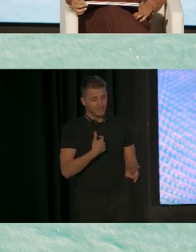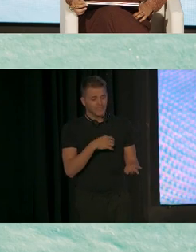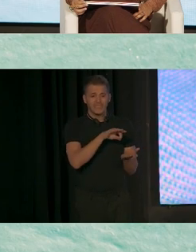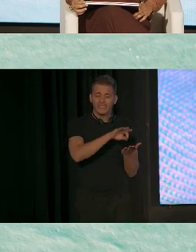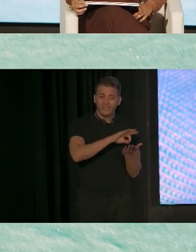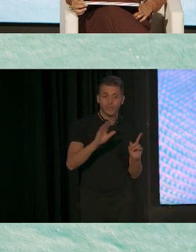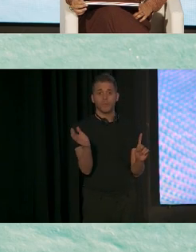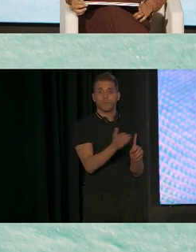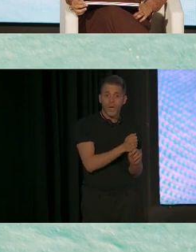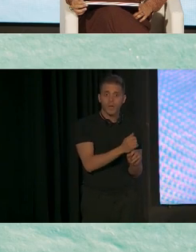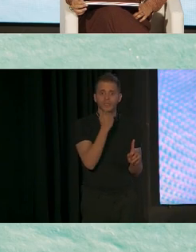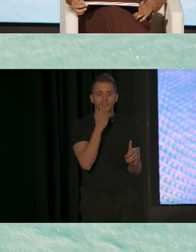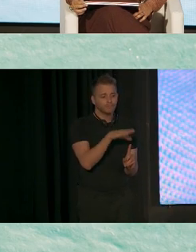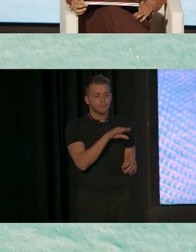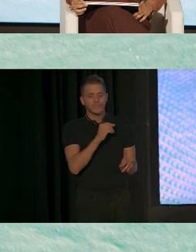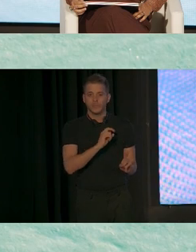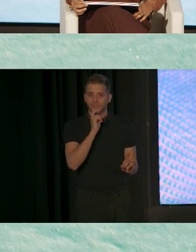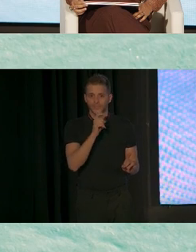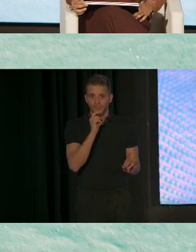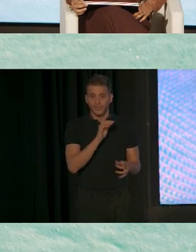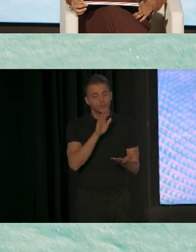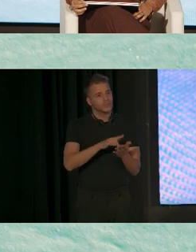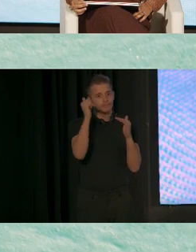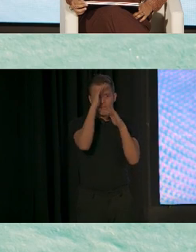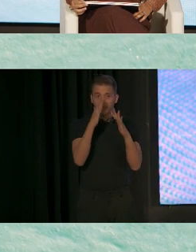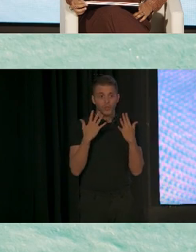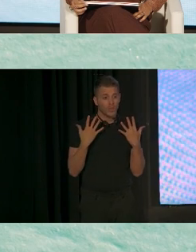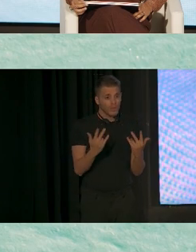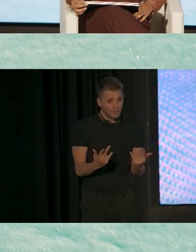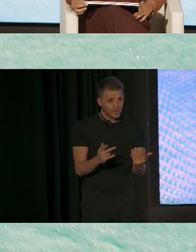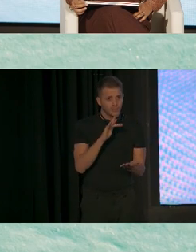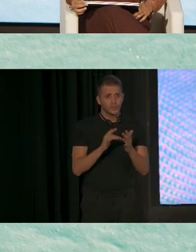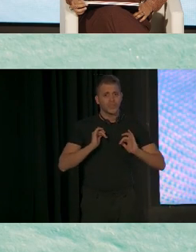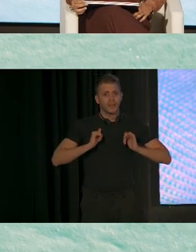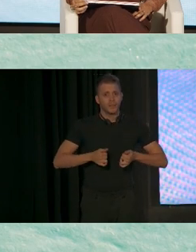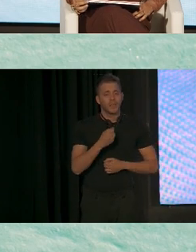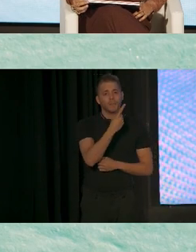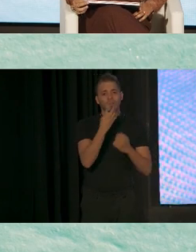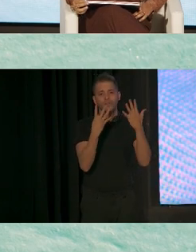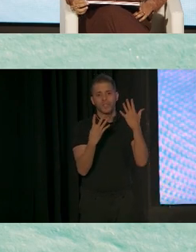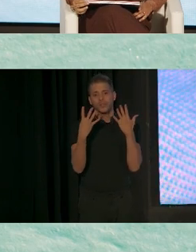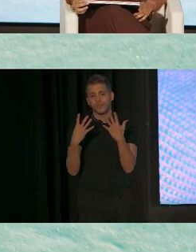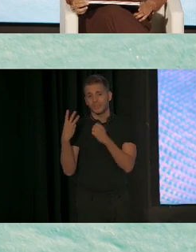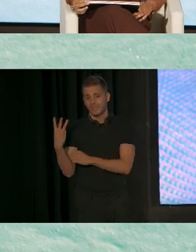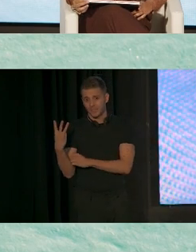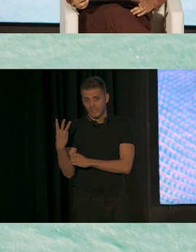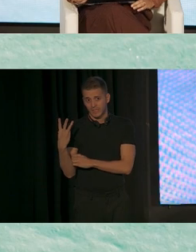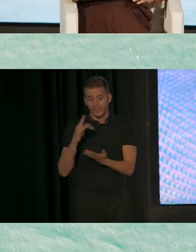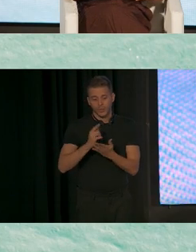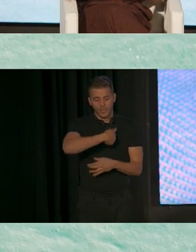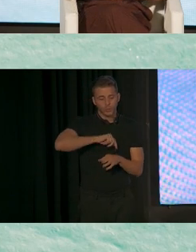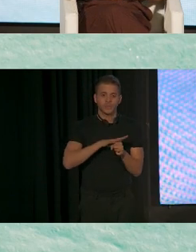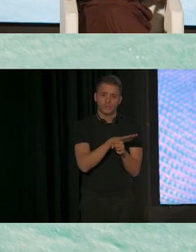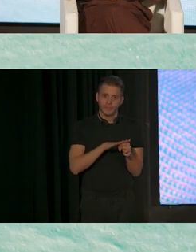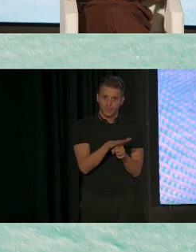necesitaba. La intervención temprana comenzó en 1993 en nuestra área,